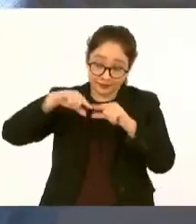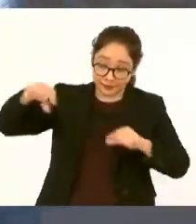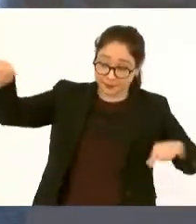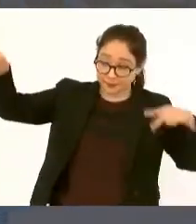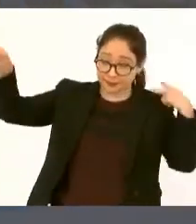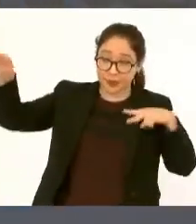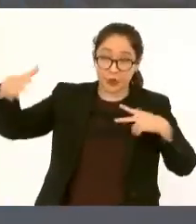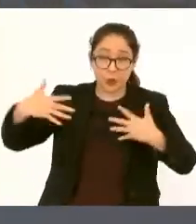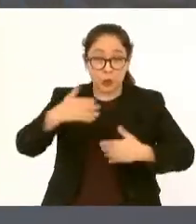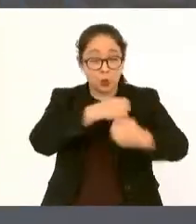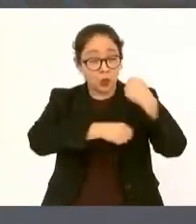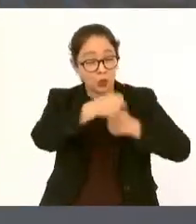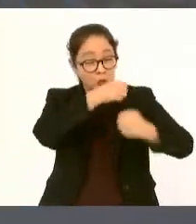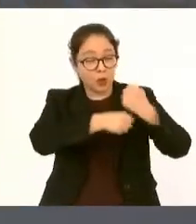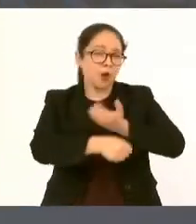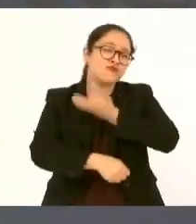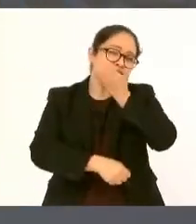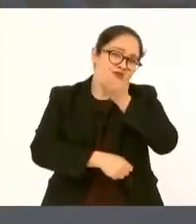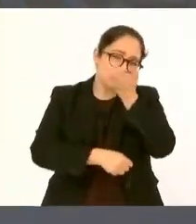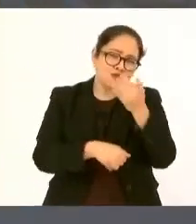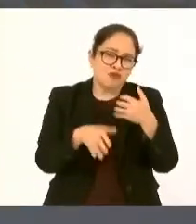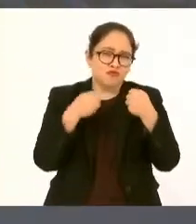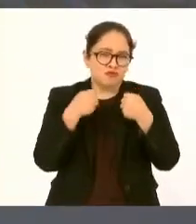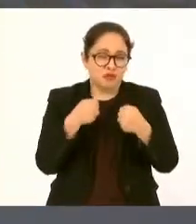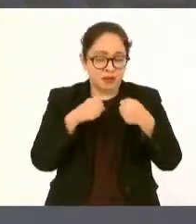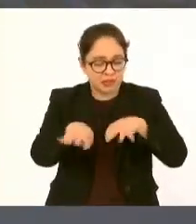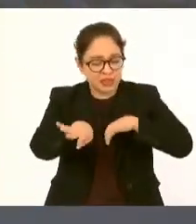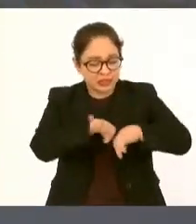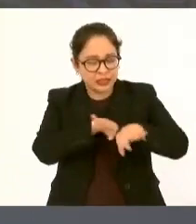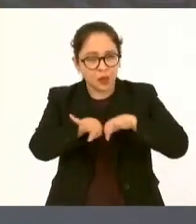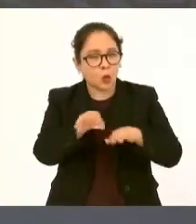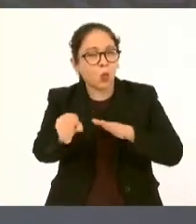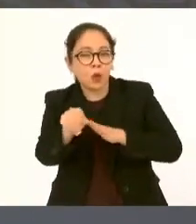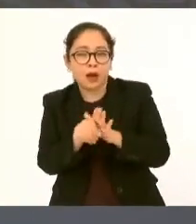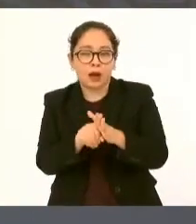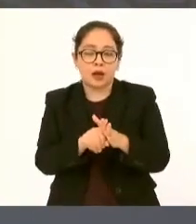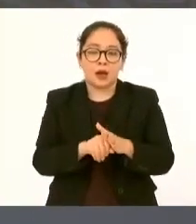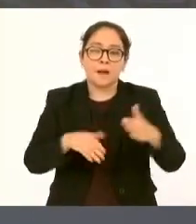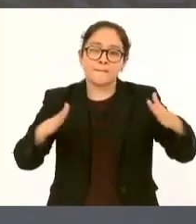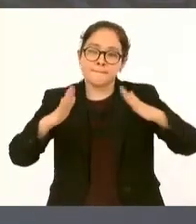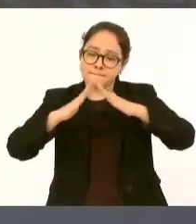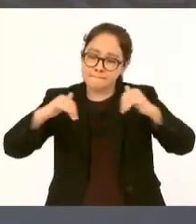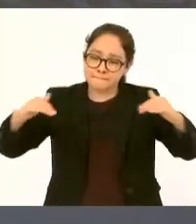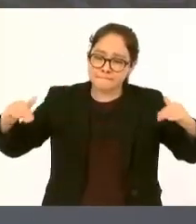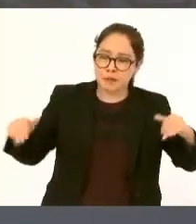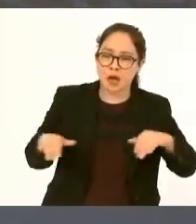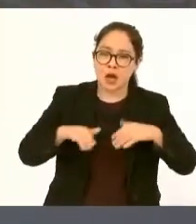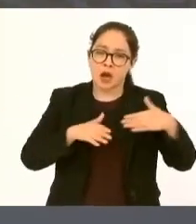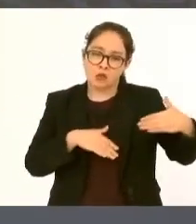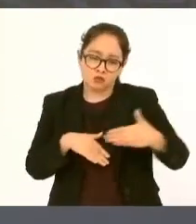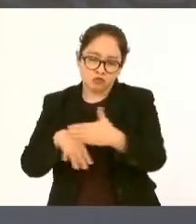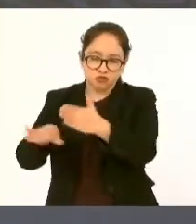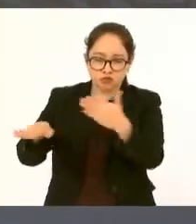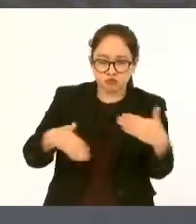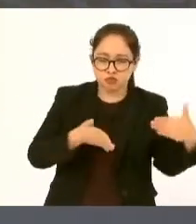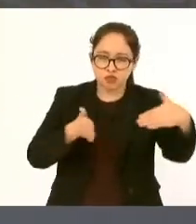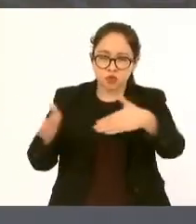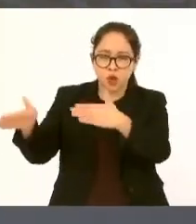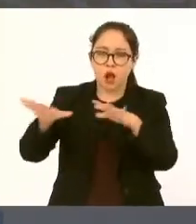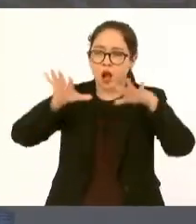se dedica la gente a la pesca baste